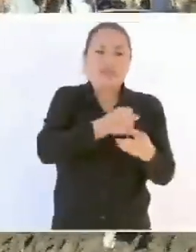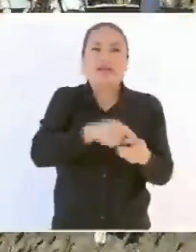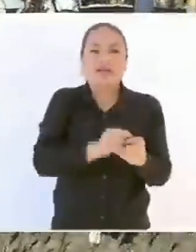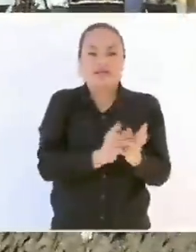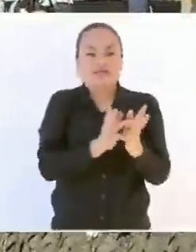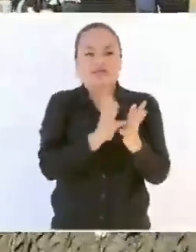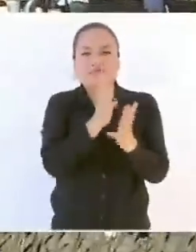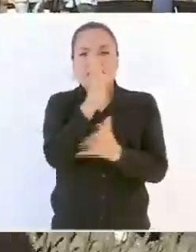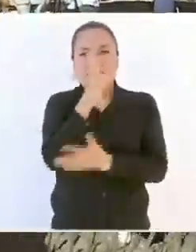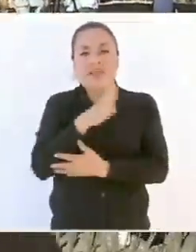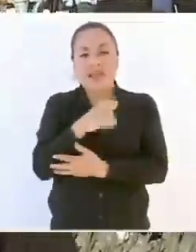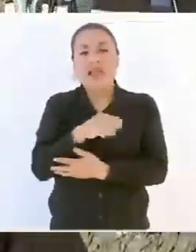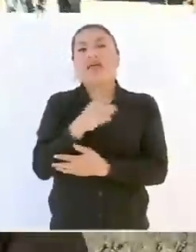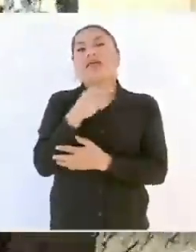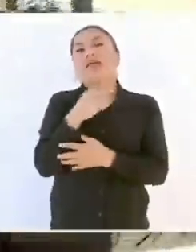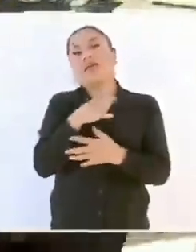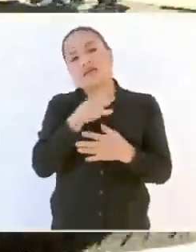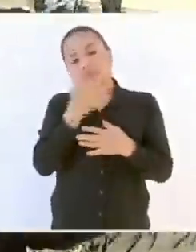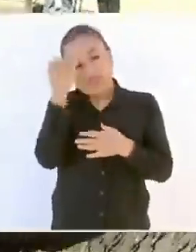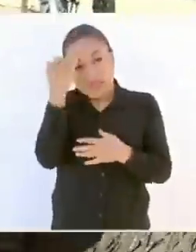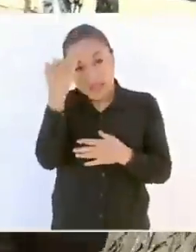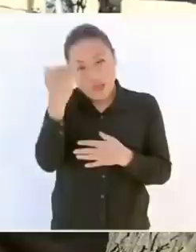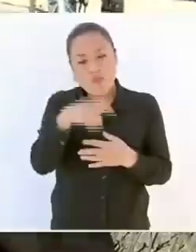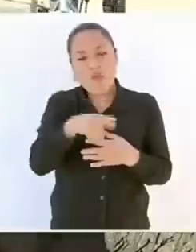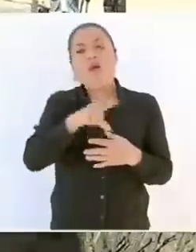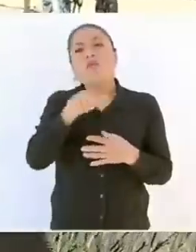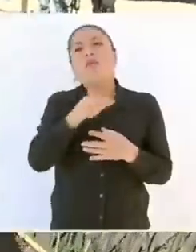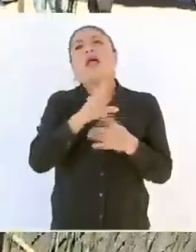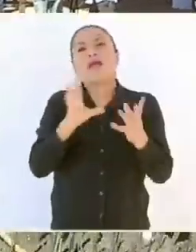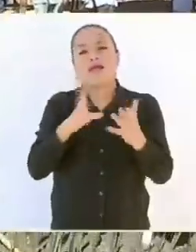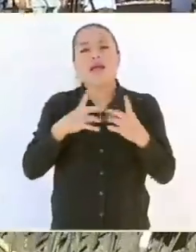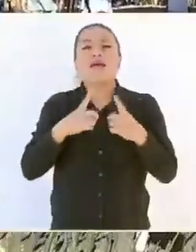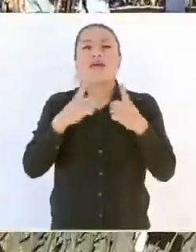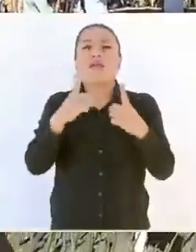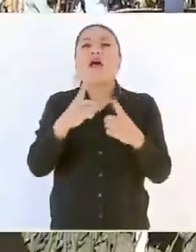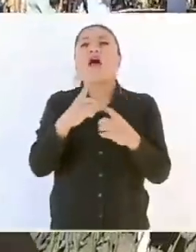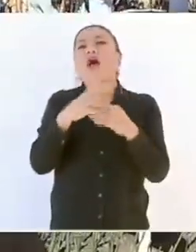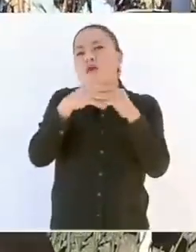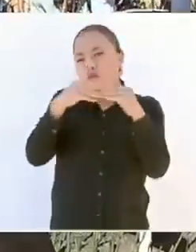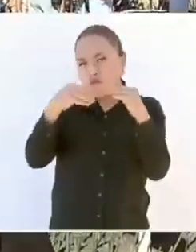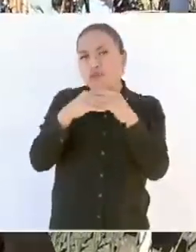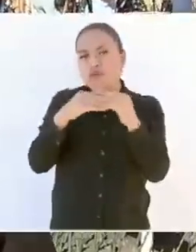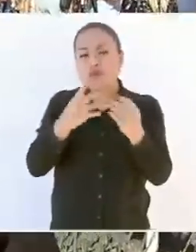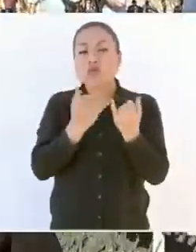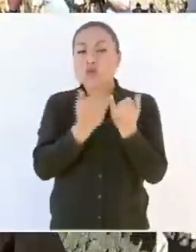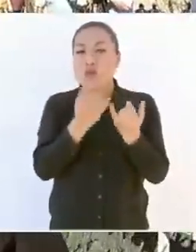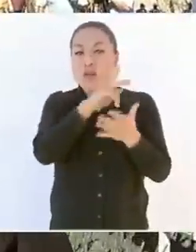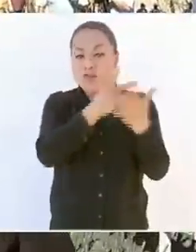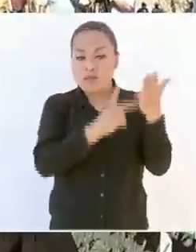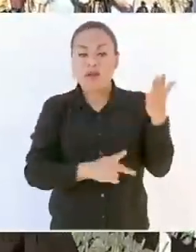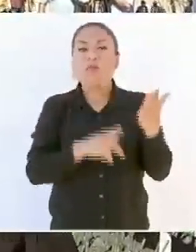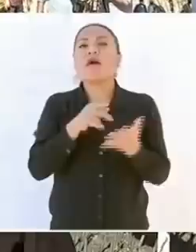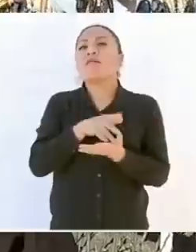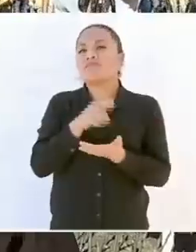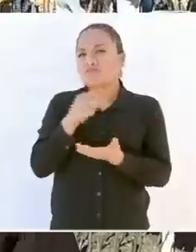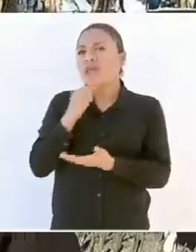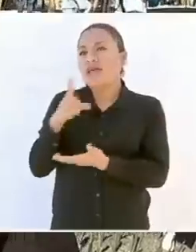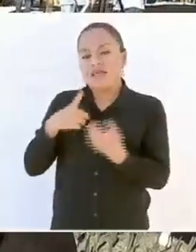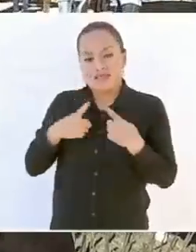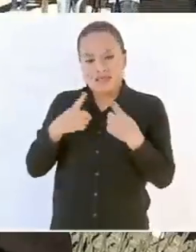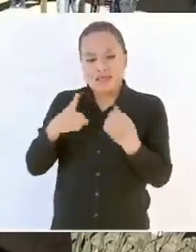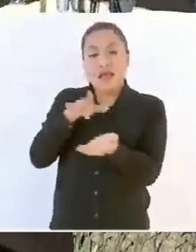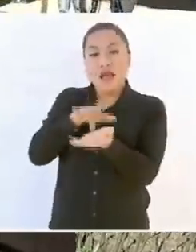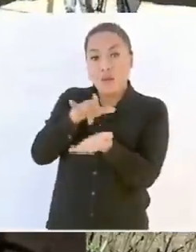Ya empezar a producir Esto es básicamente lo que nosotros aportamos Pero también el programa nos apoyó Con una cantidad